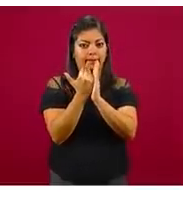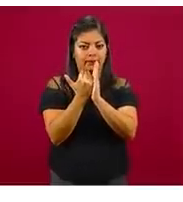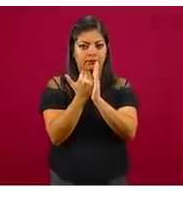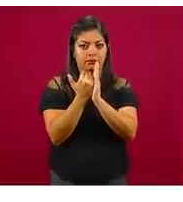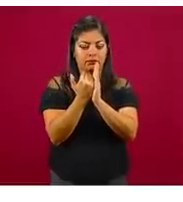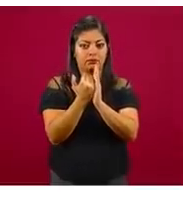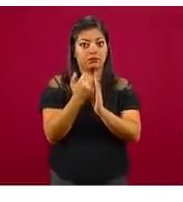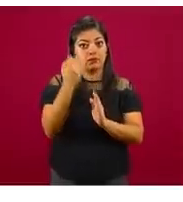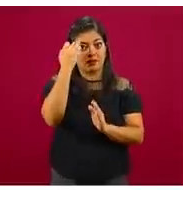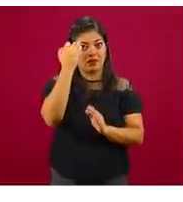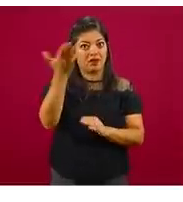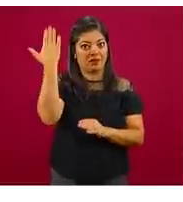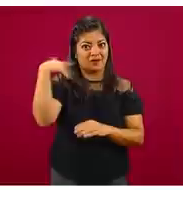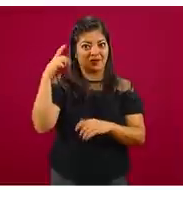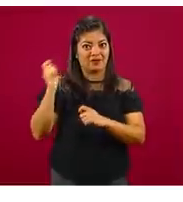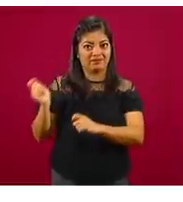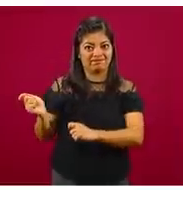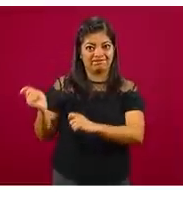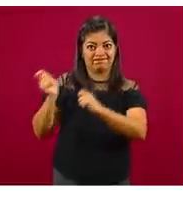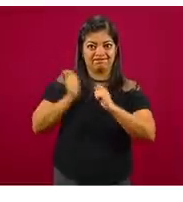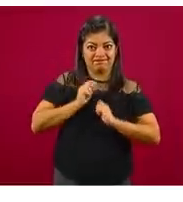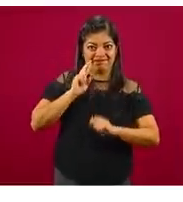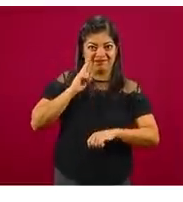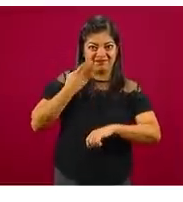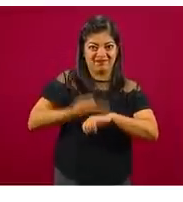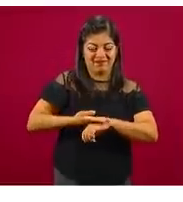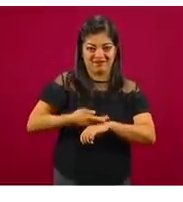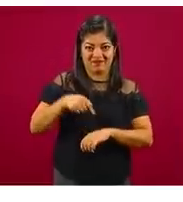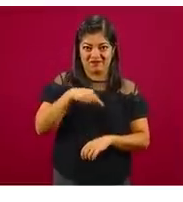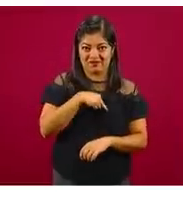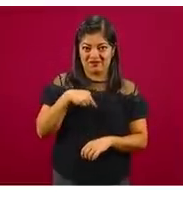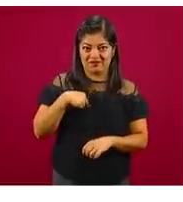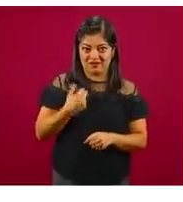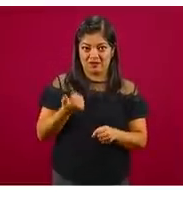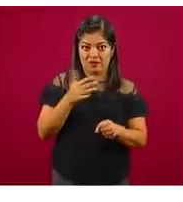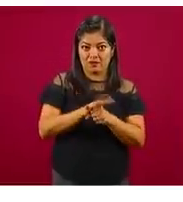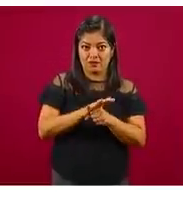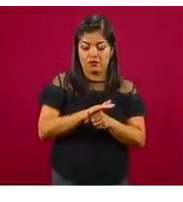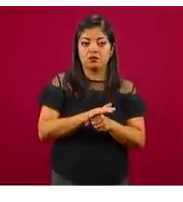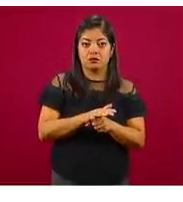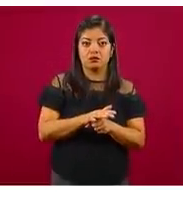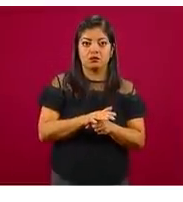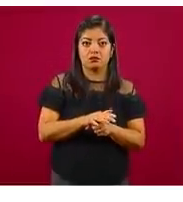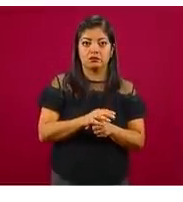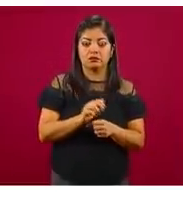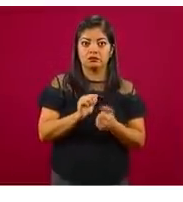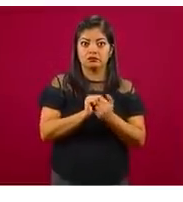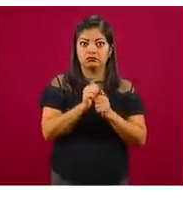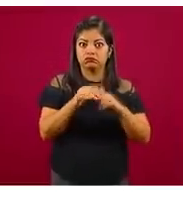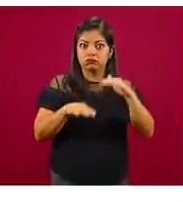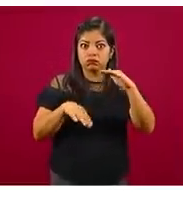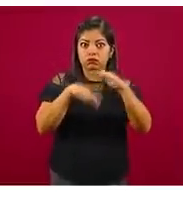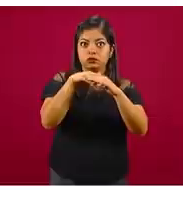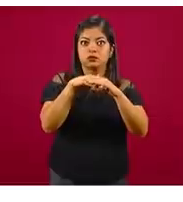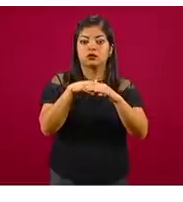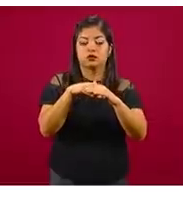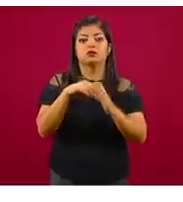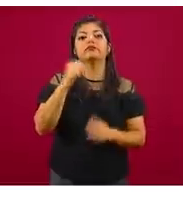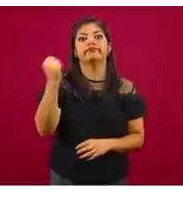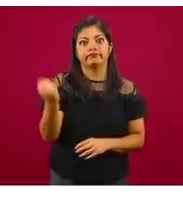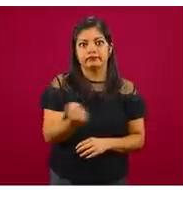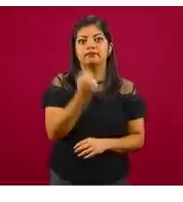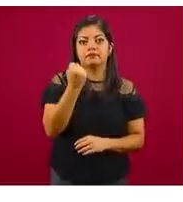nosotros, vean ustedes que llegamos a tener esta cifra pico, afortunadamente estamos